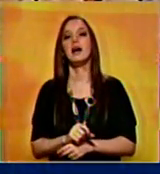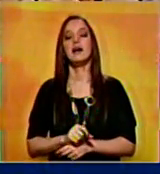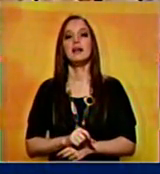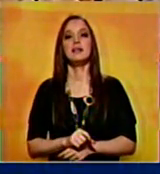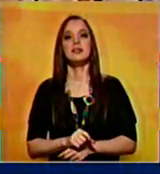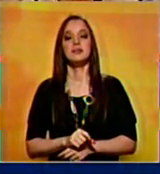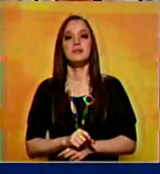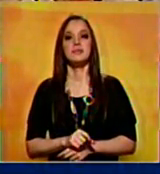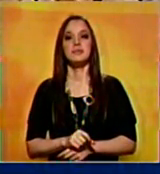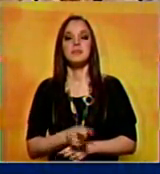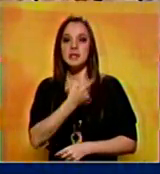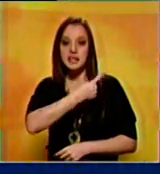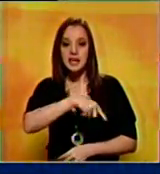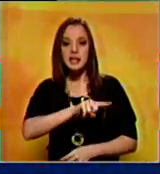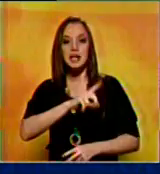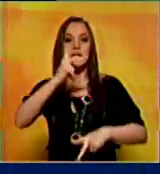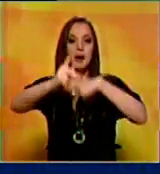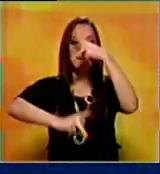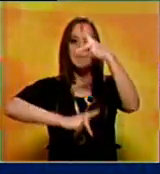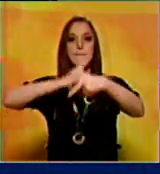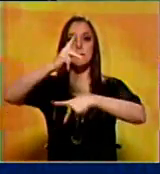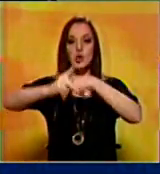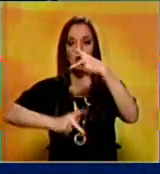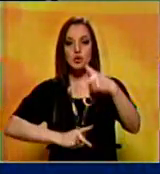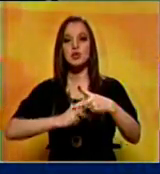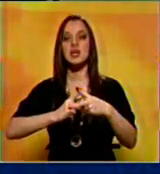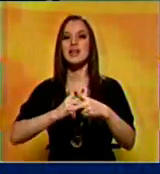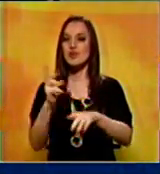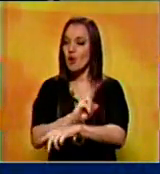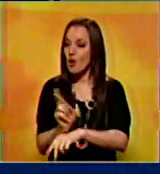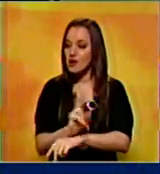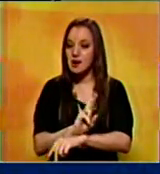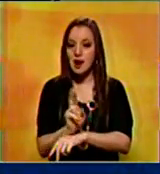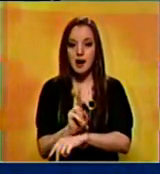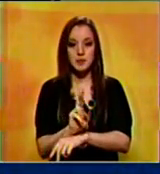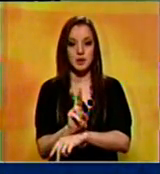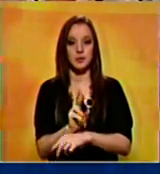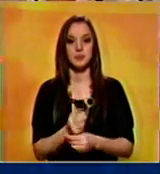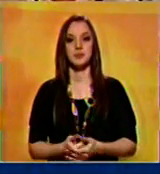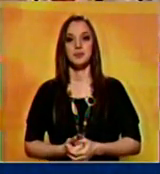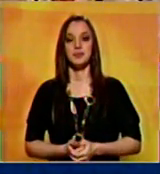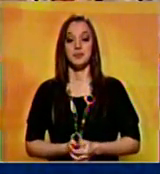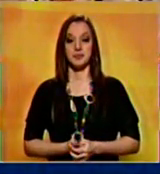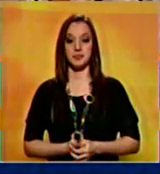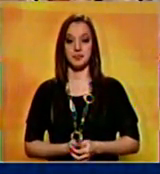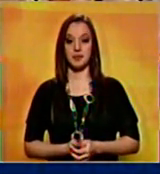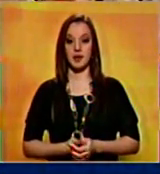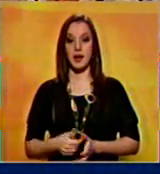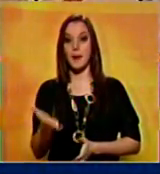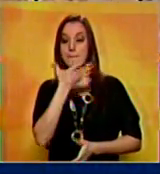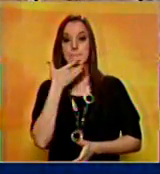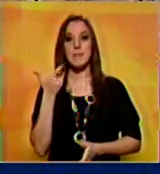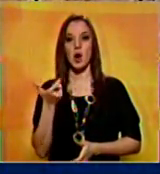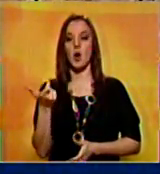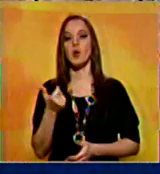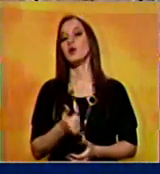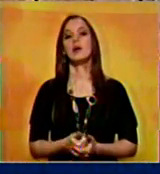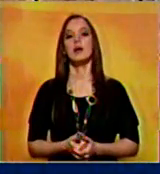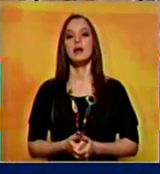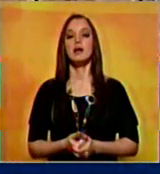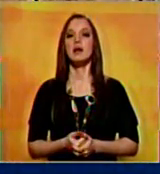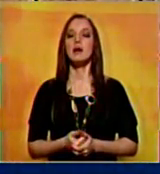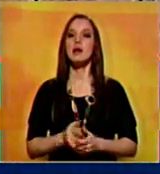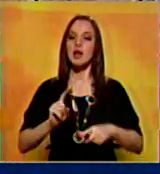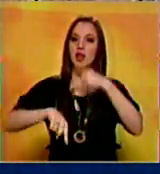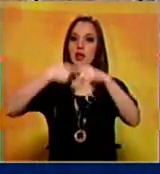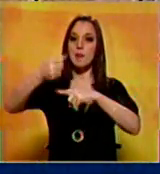tener unos procedimientos más rápidos, más eficaces para tomar